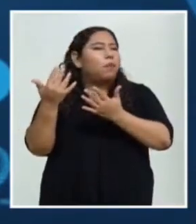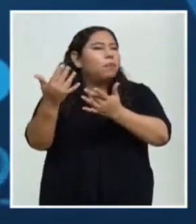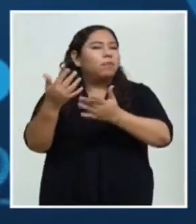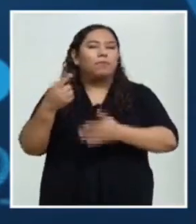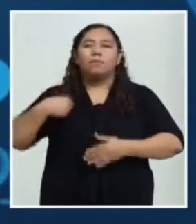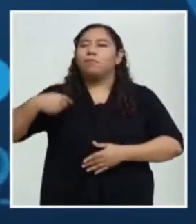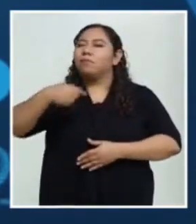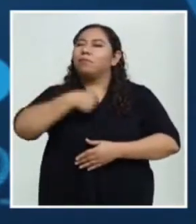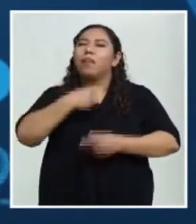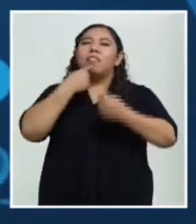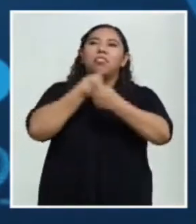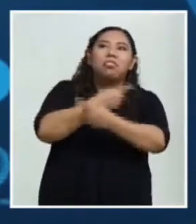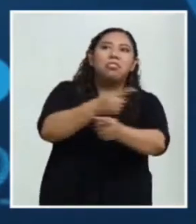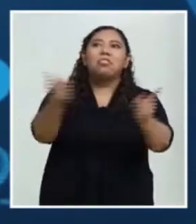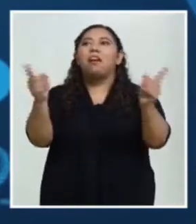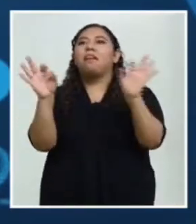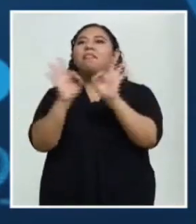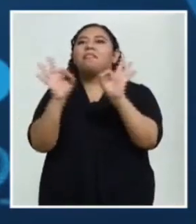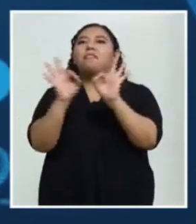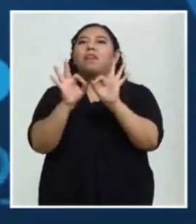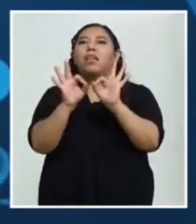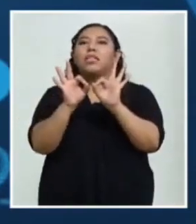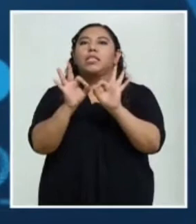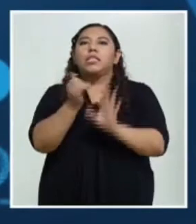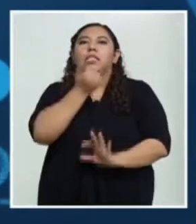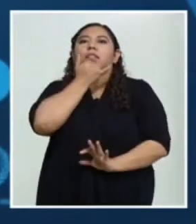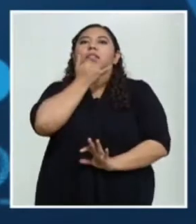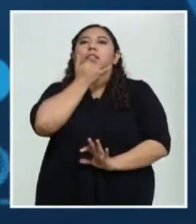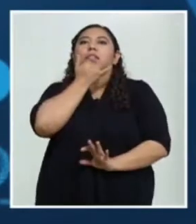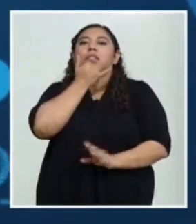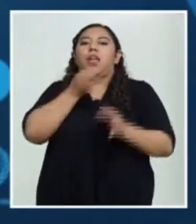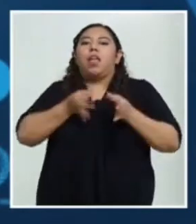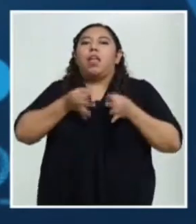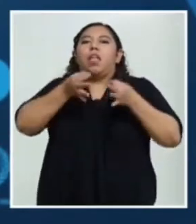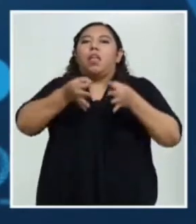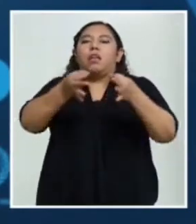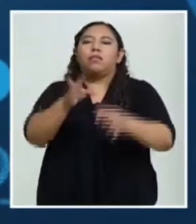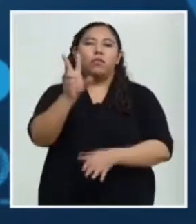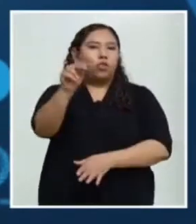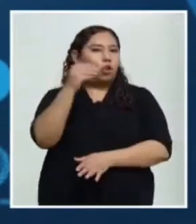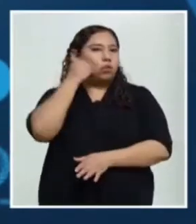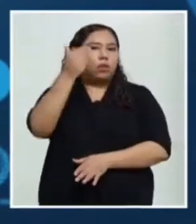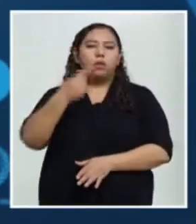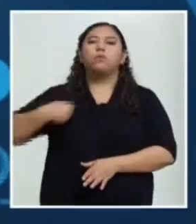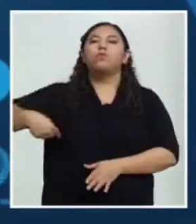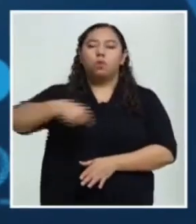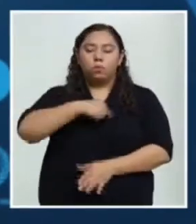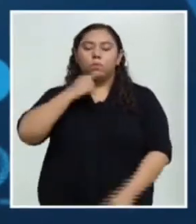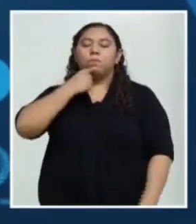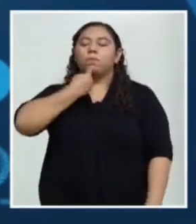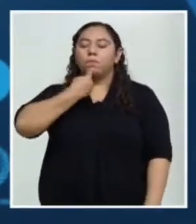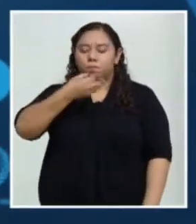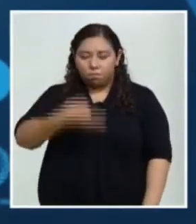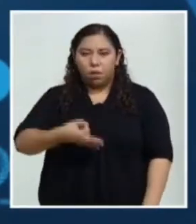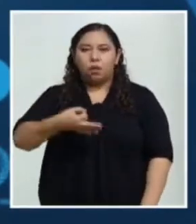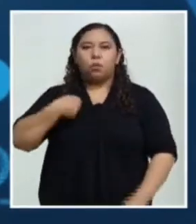anunciar fechas que después no se puedan cumplir. Nuestro compromiso es muy fuerte y estamos